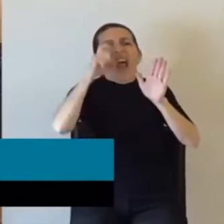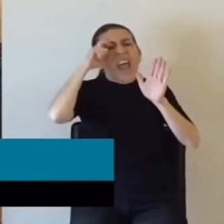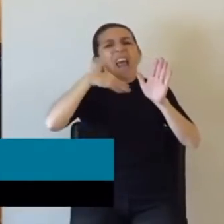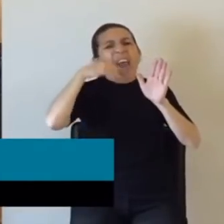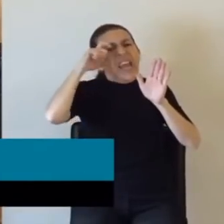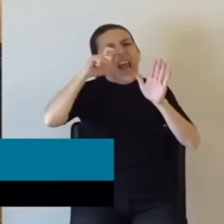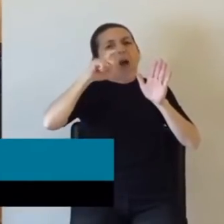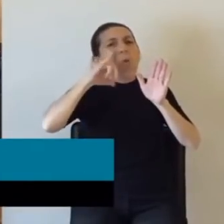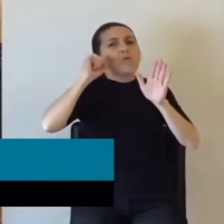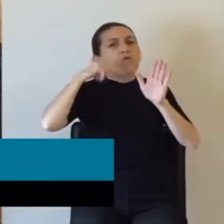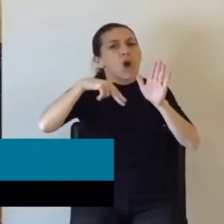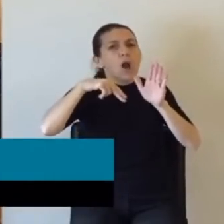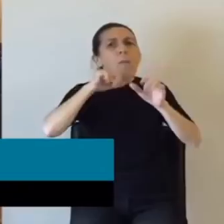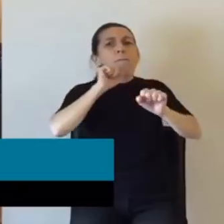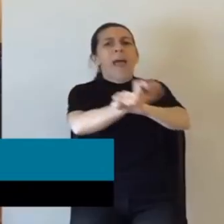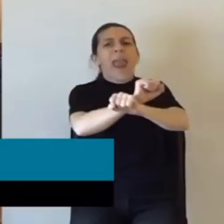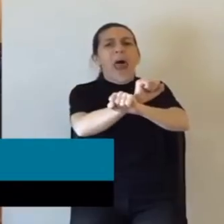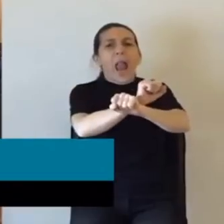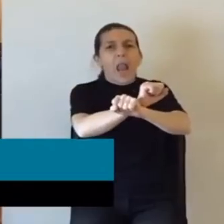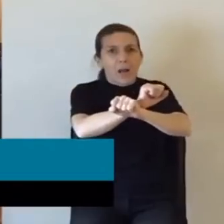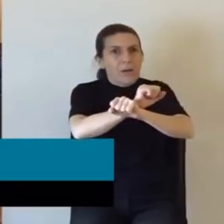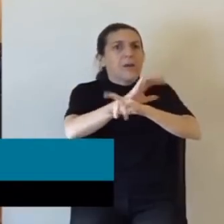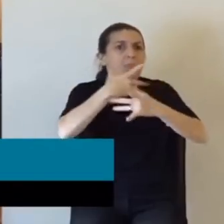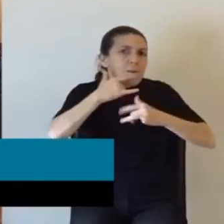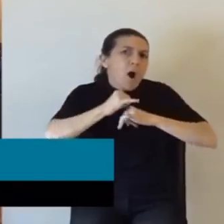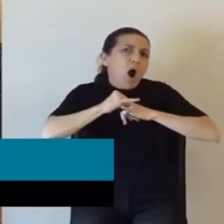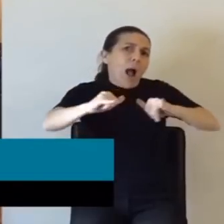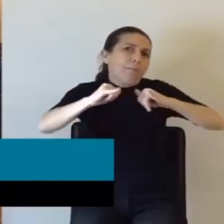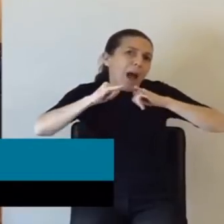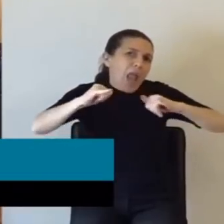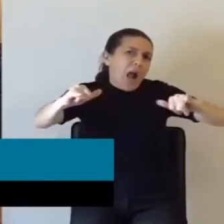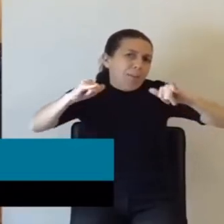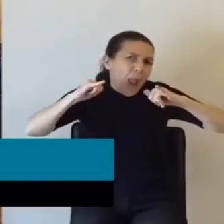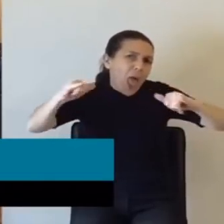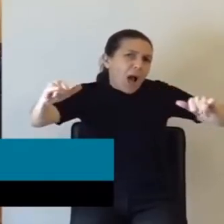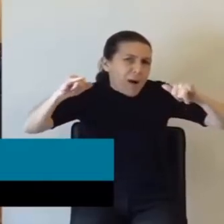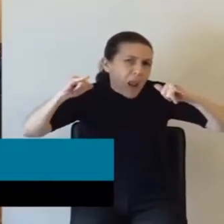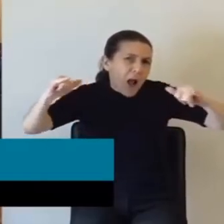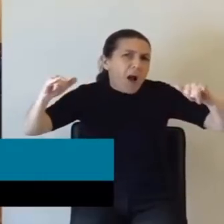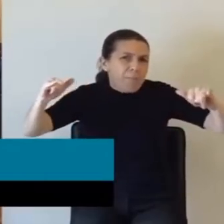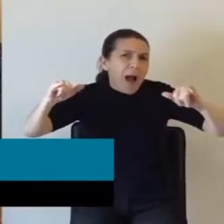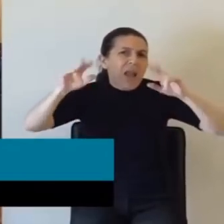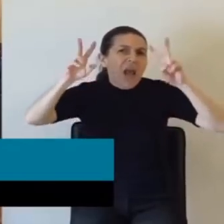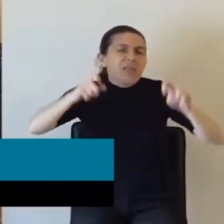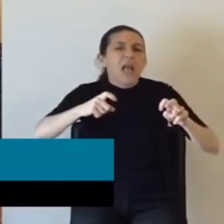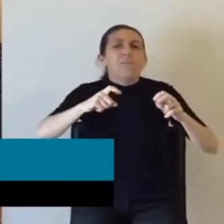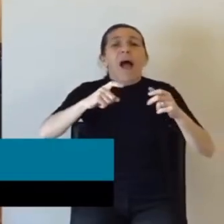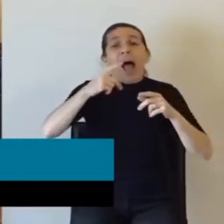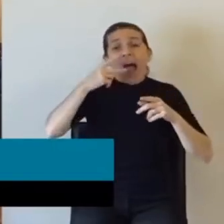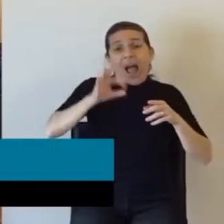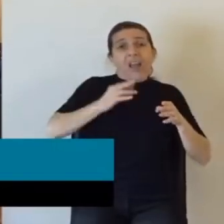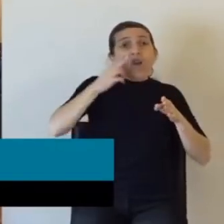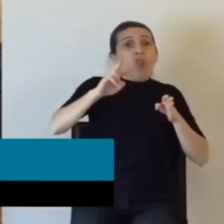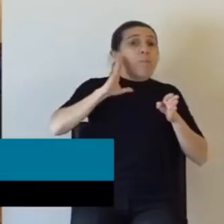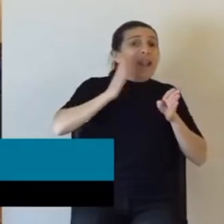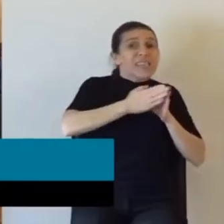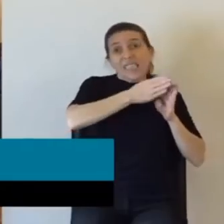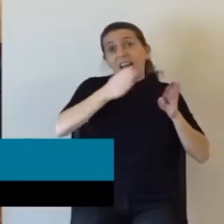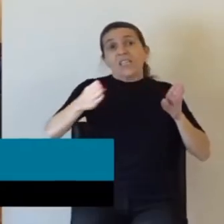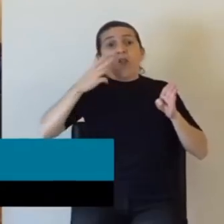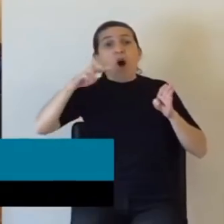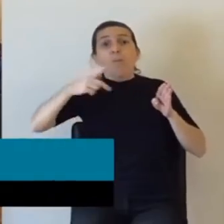enorme campaña. De nuevo, con una amalgama de delitos entre el año 2016 y